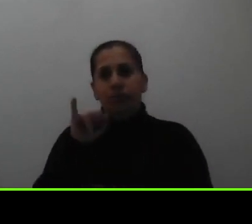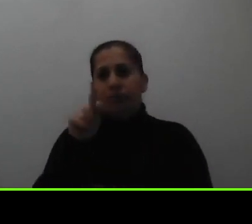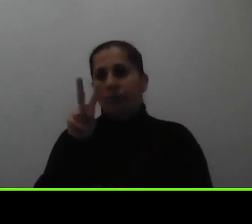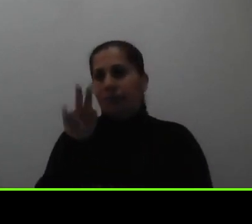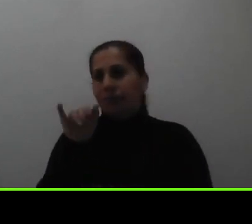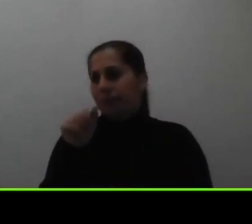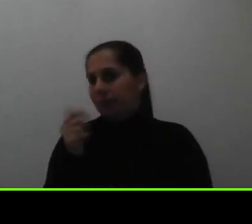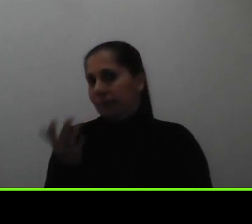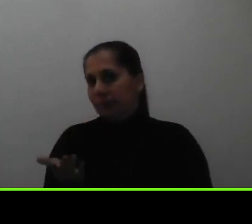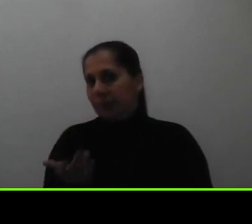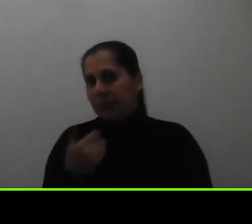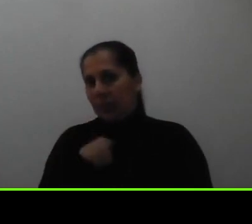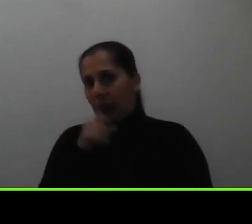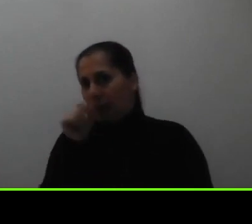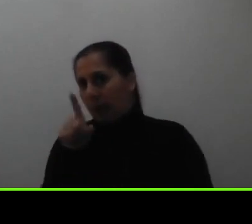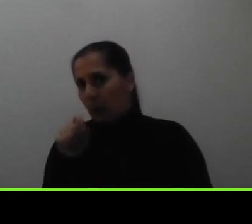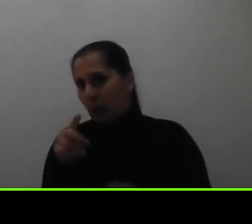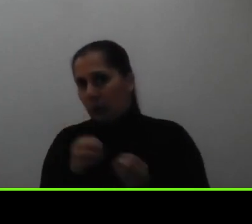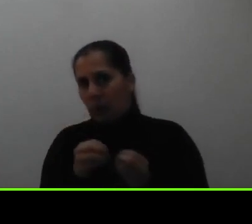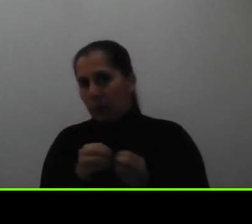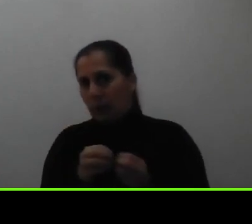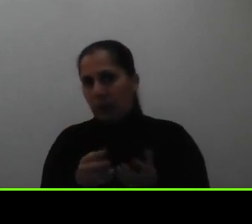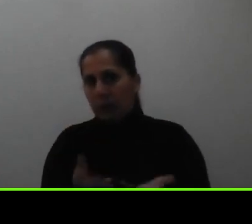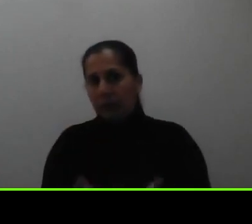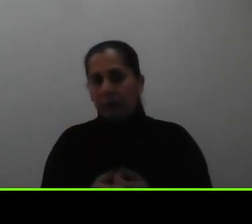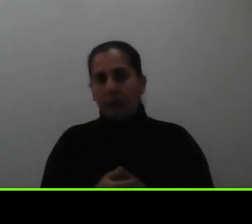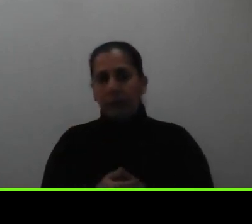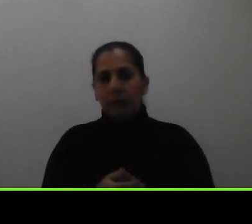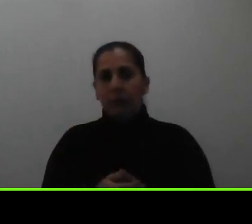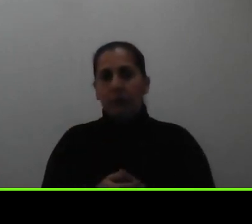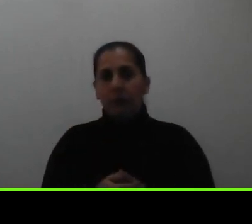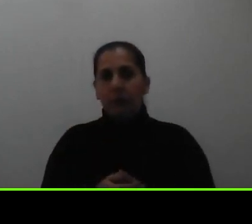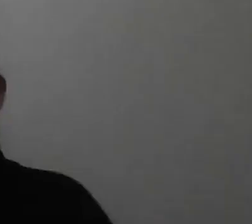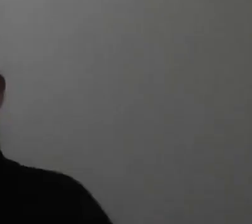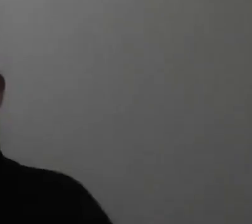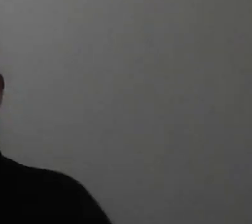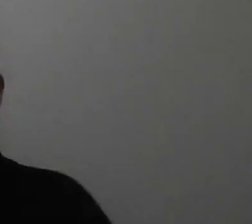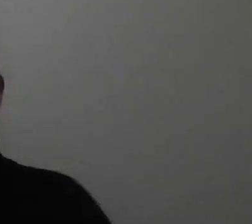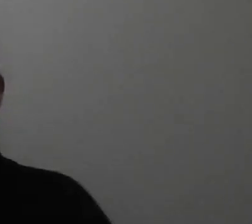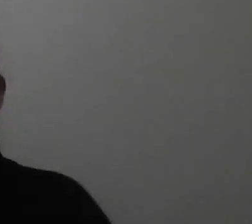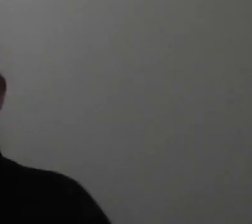si habría más preguntas y si no pues vamos a ver